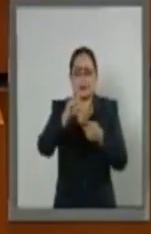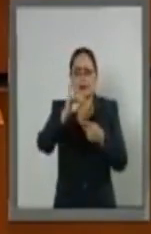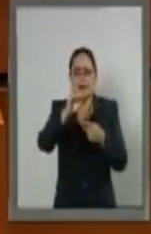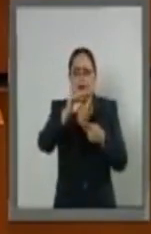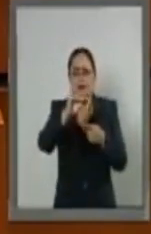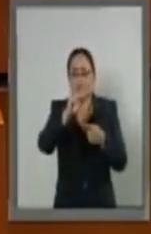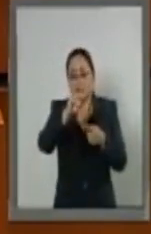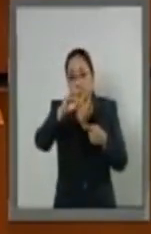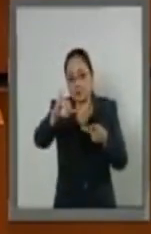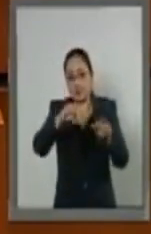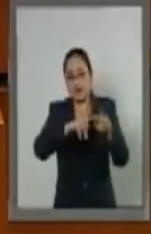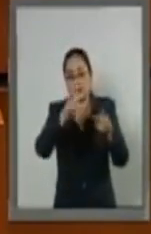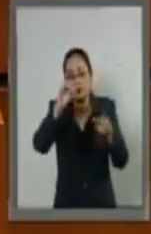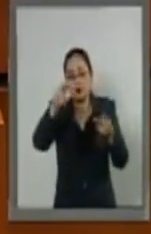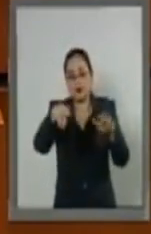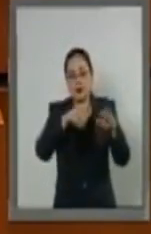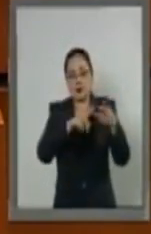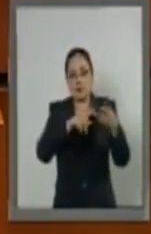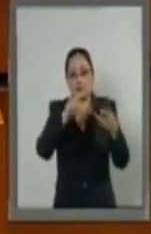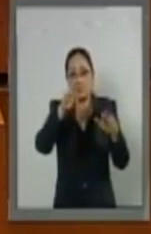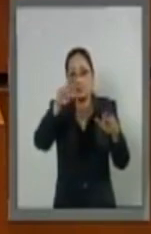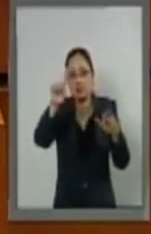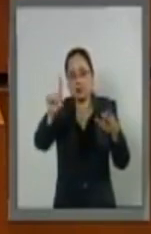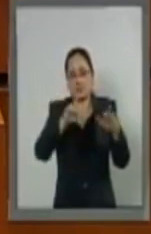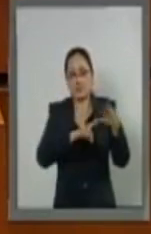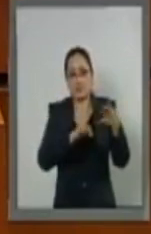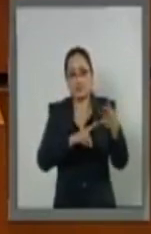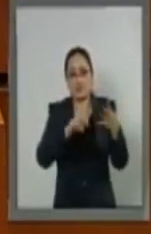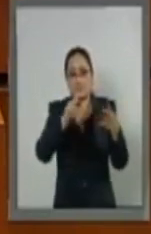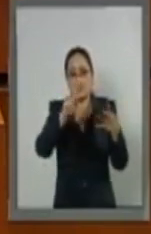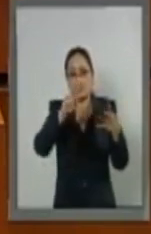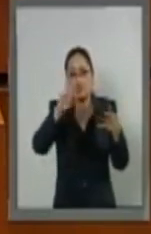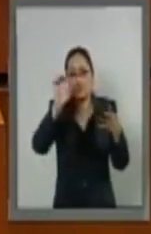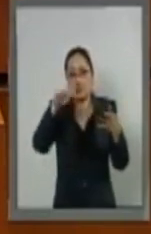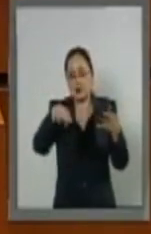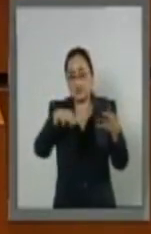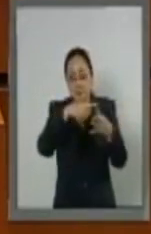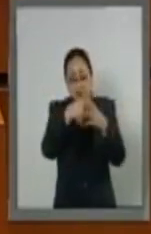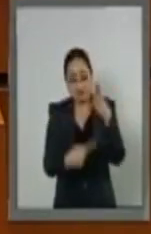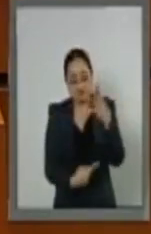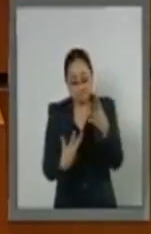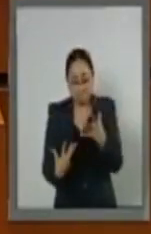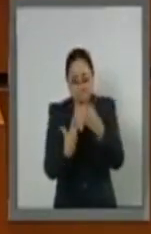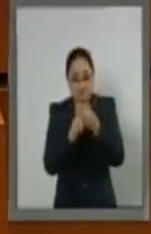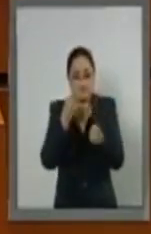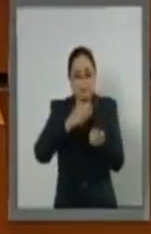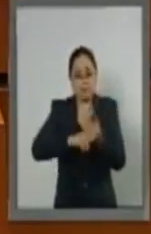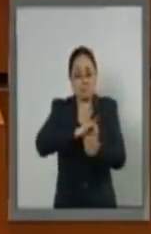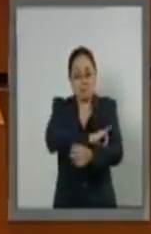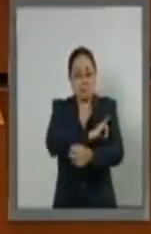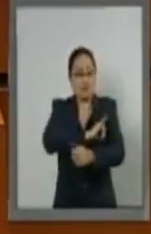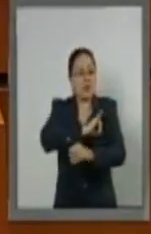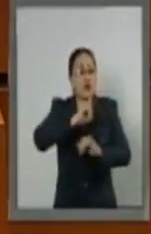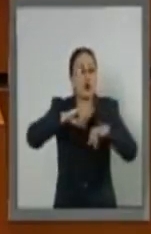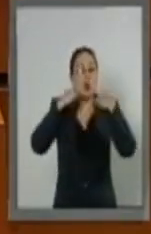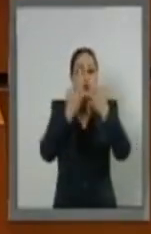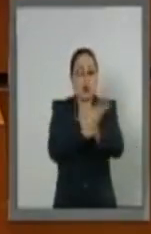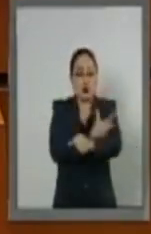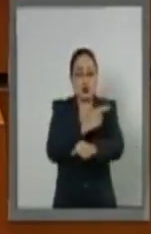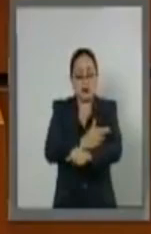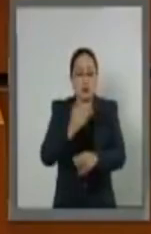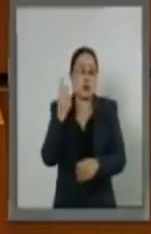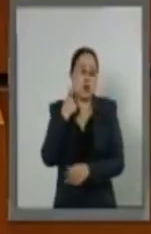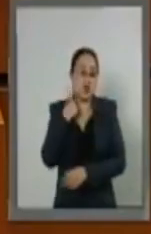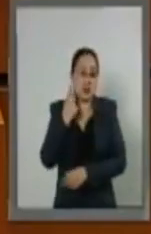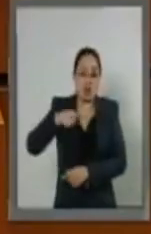PAN, el PAN, el PRD, el Verde. Y nosotros que estamos y manifestamos